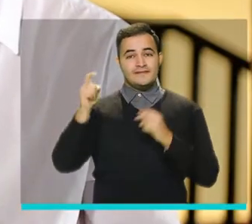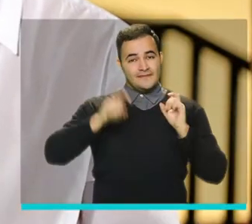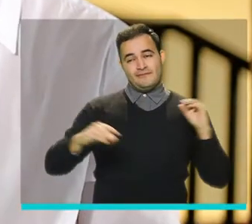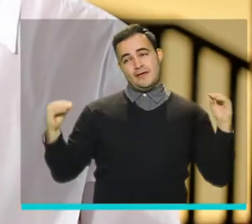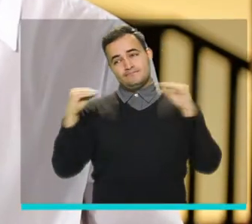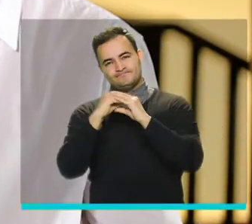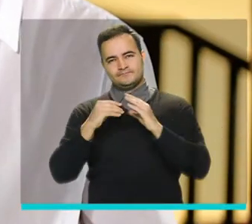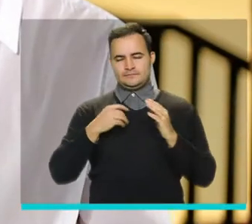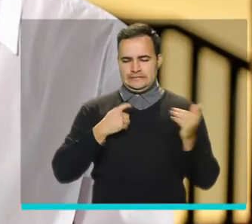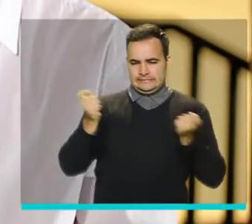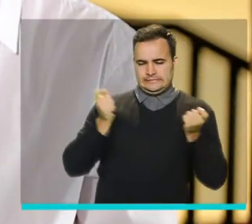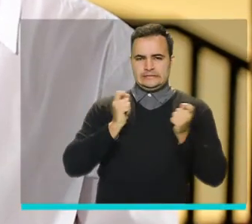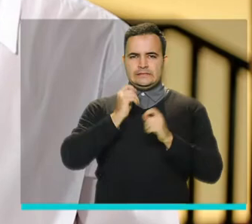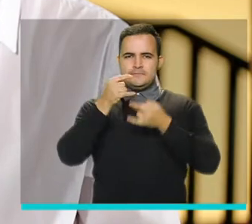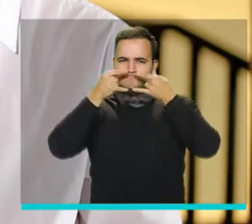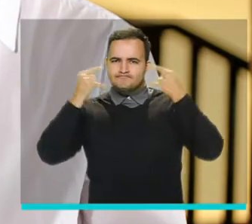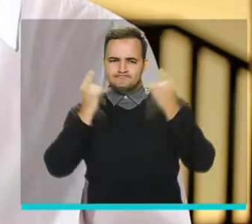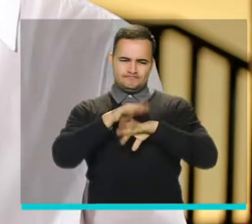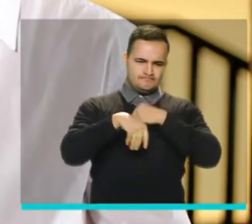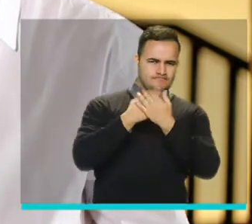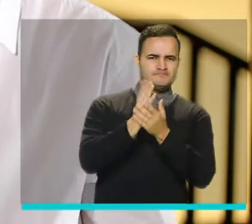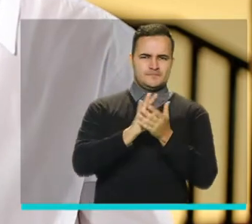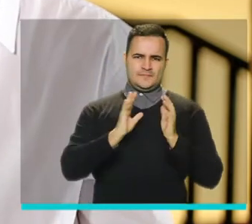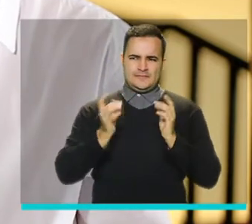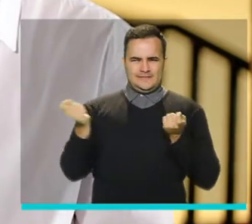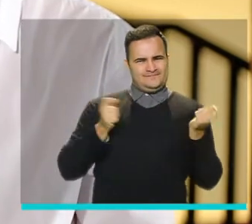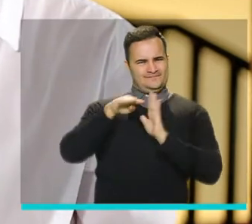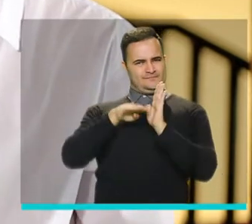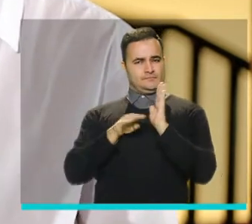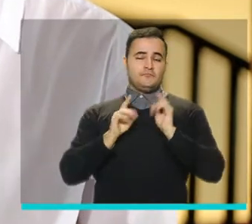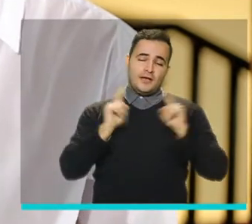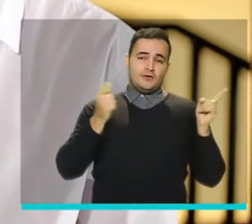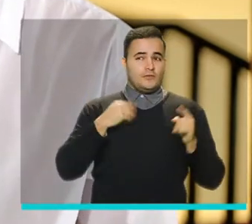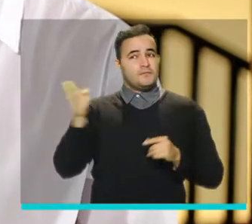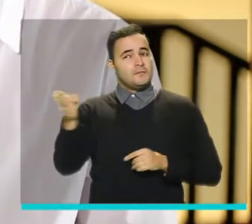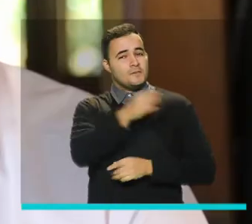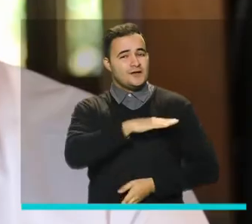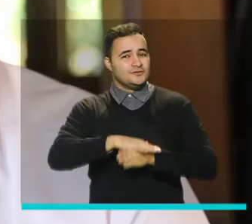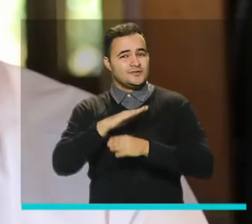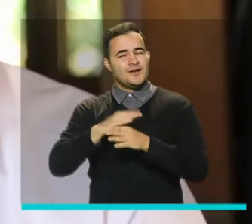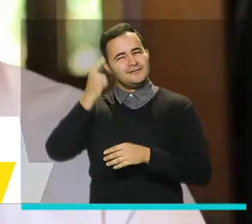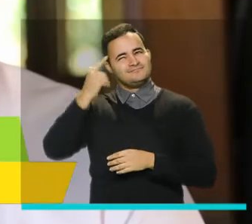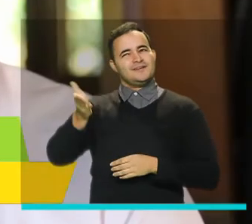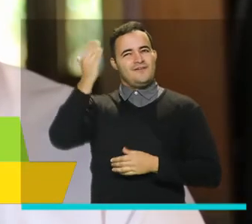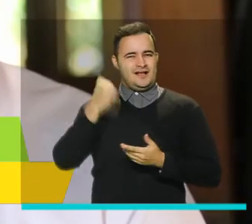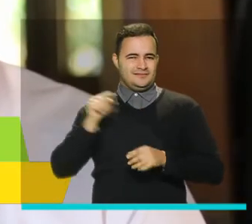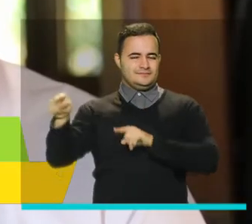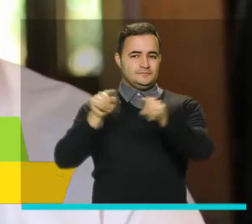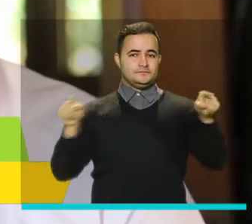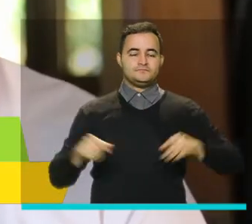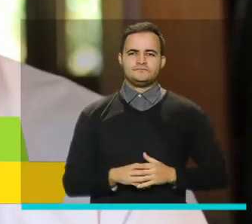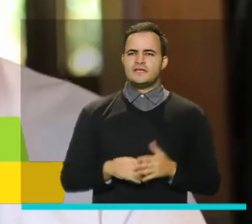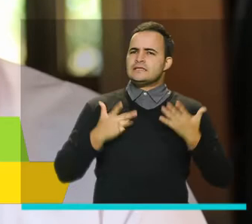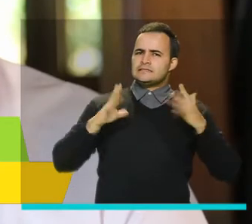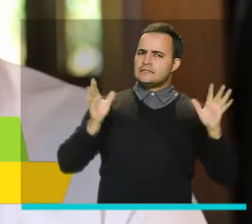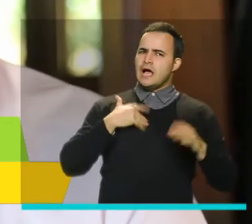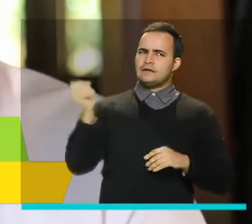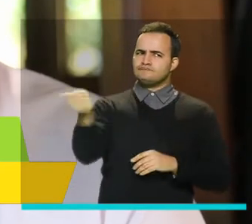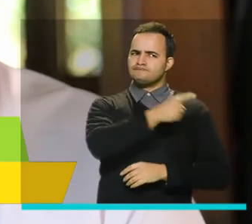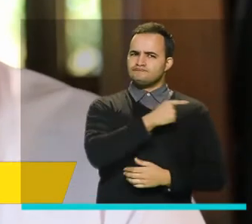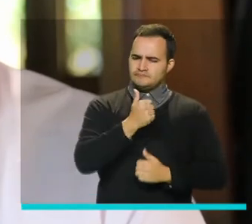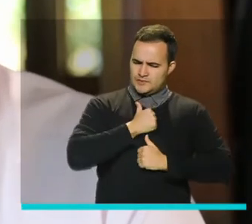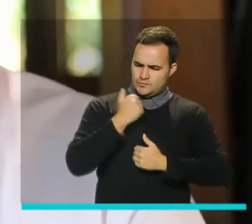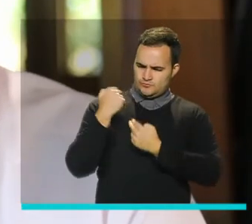con su tapabocas, lavándose las manos, pero visitando los lugares que siempre ha querido visitar. Yo creo que ya ese tema de conciencia, de